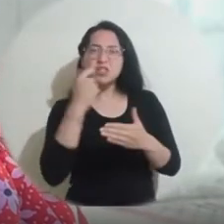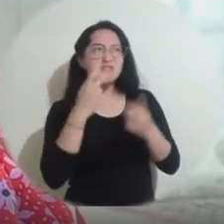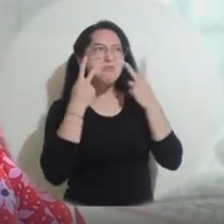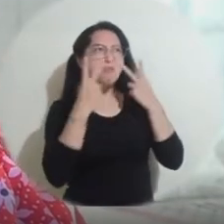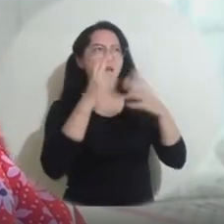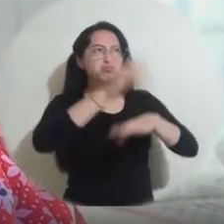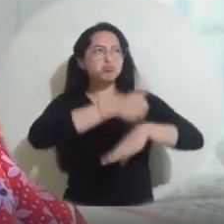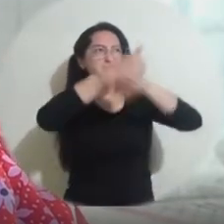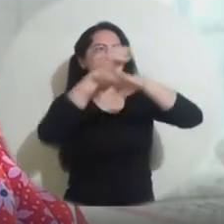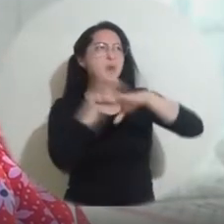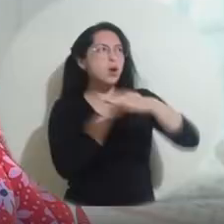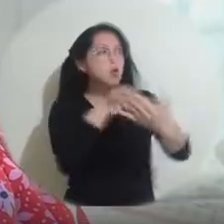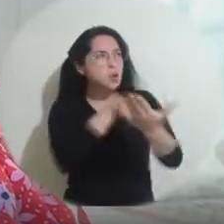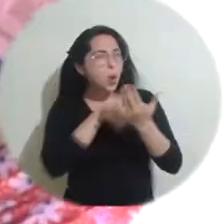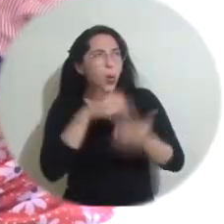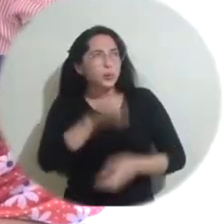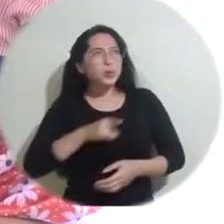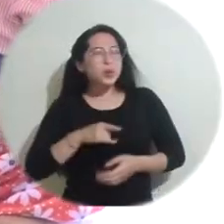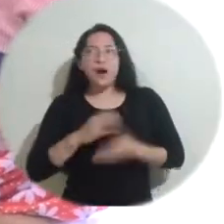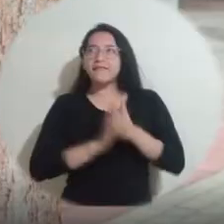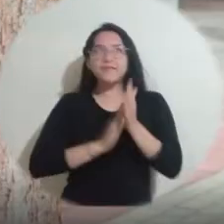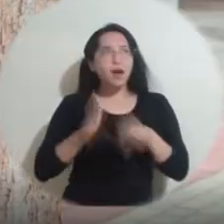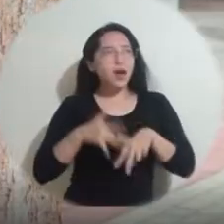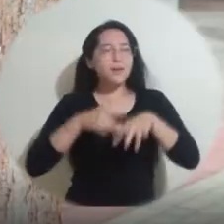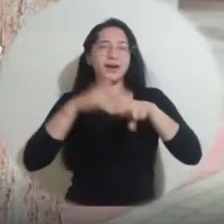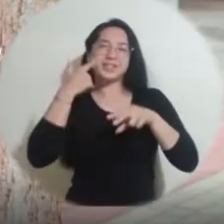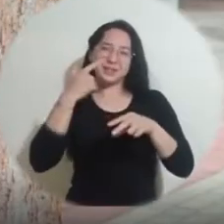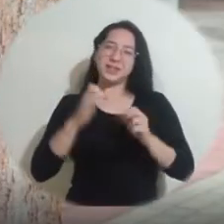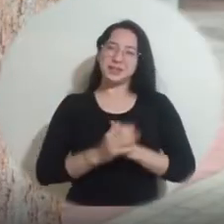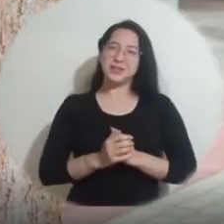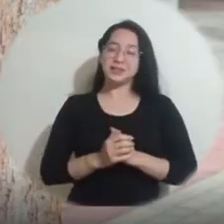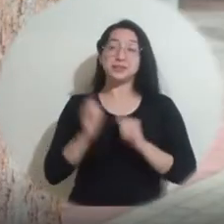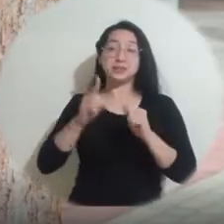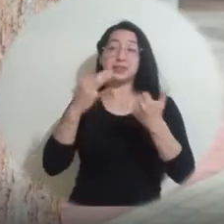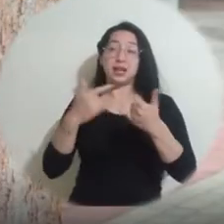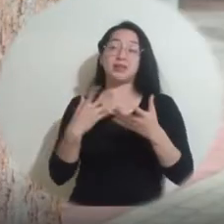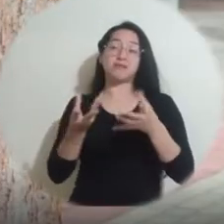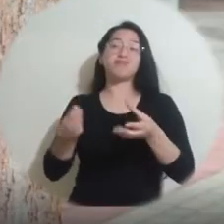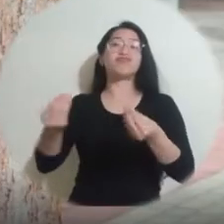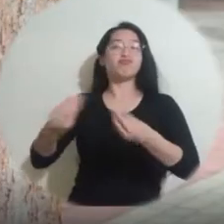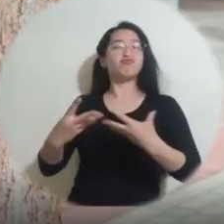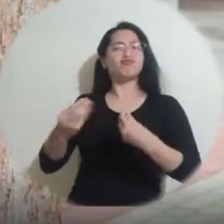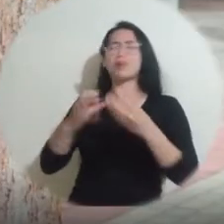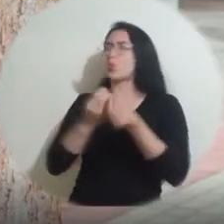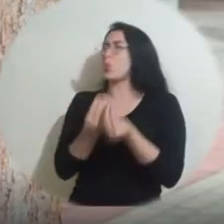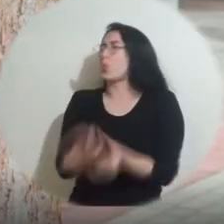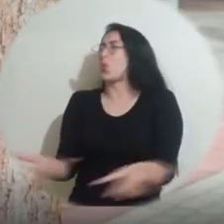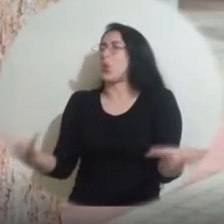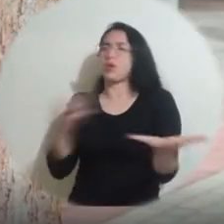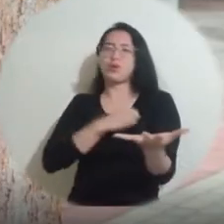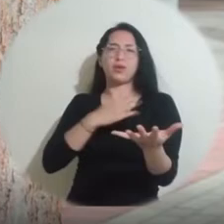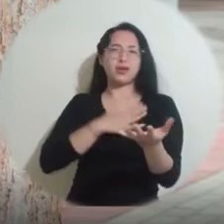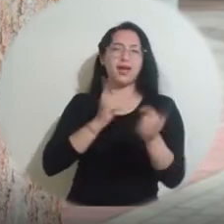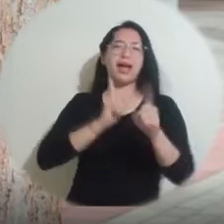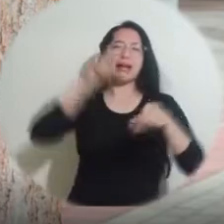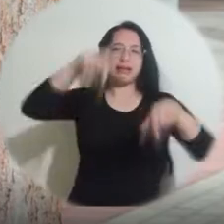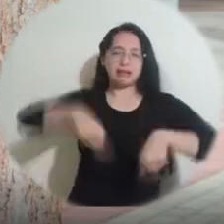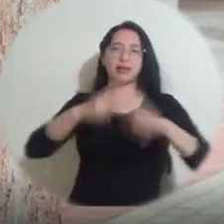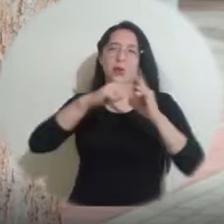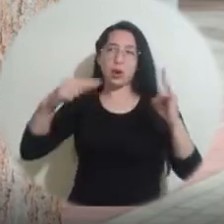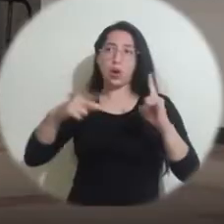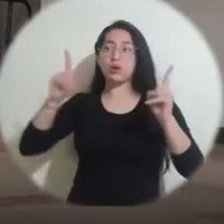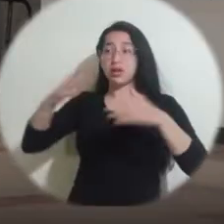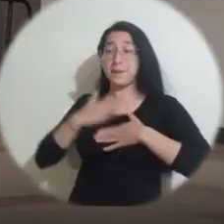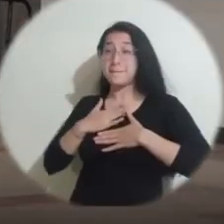a nosotras las madres ha sido muy maravilloso. Sí se puede, que gracias a Dios tenemos bastantes oportunidades acá dentro de esta